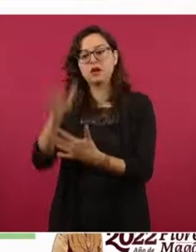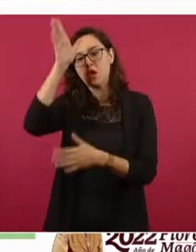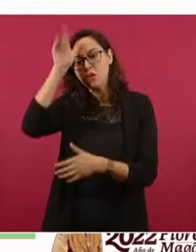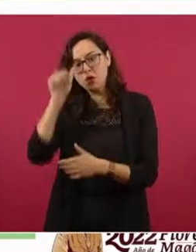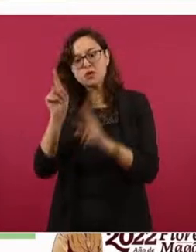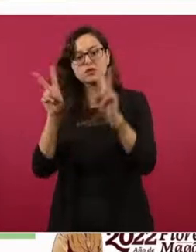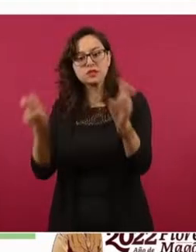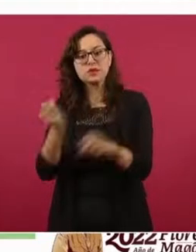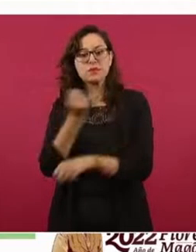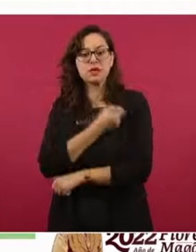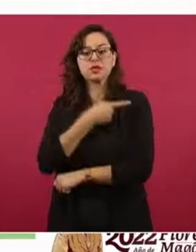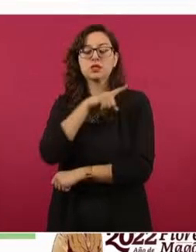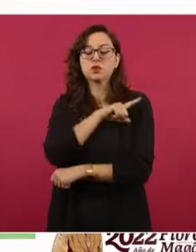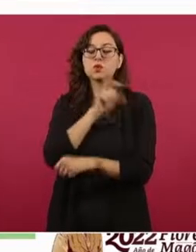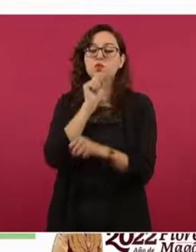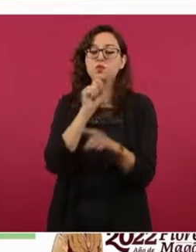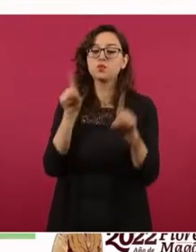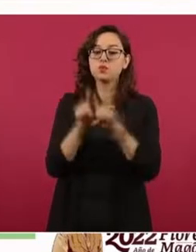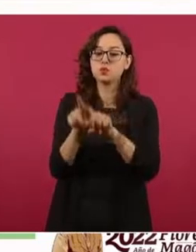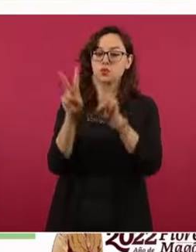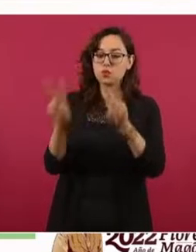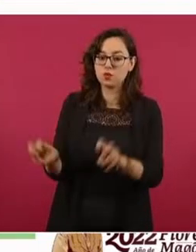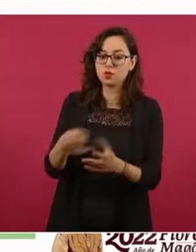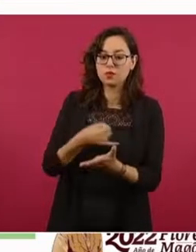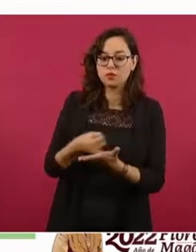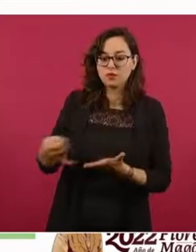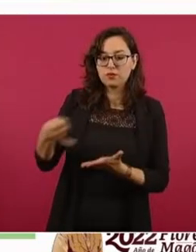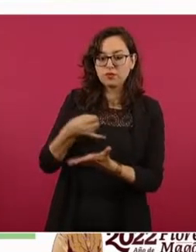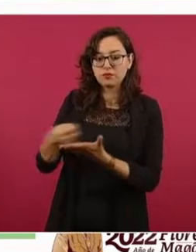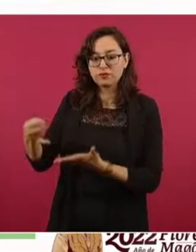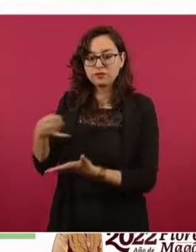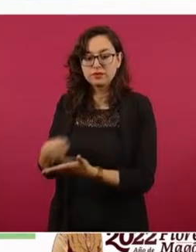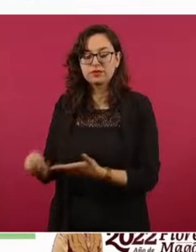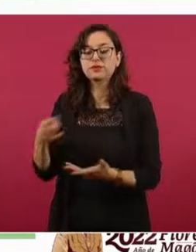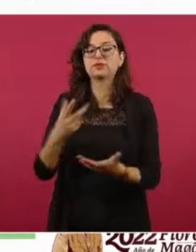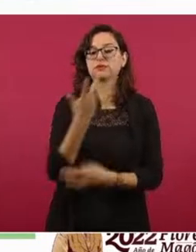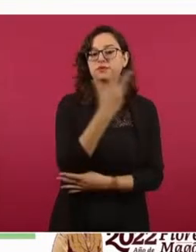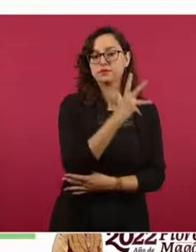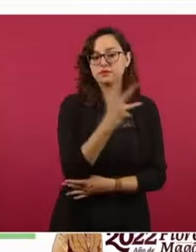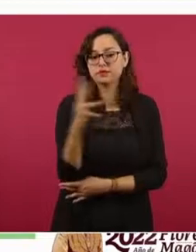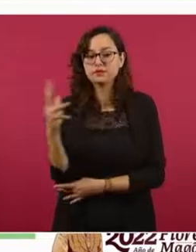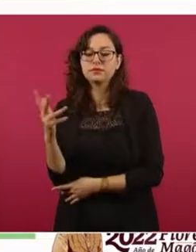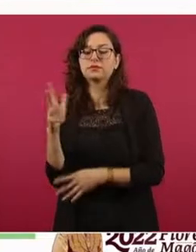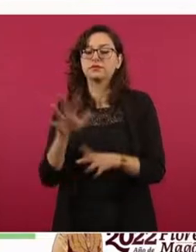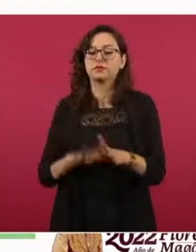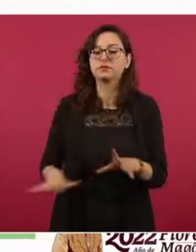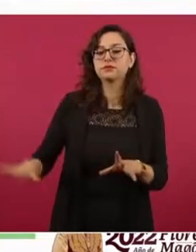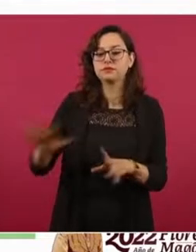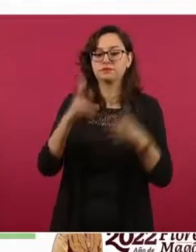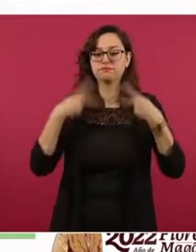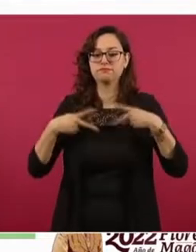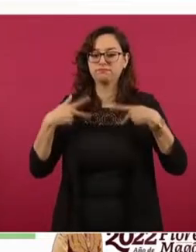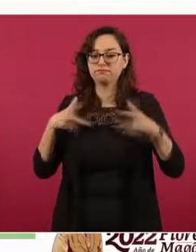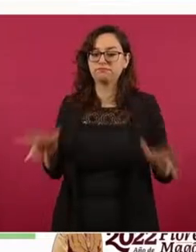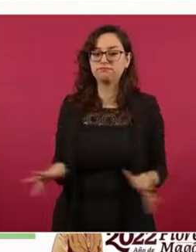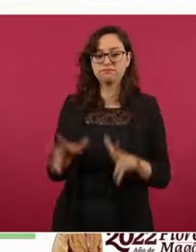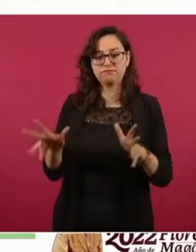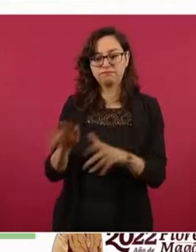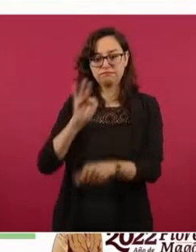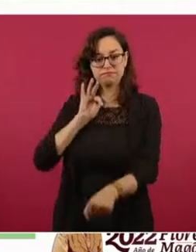llevar el programa Sembrando Vida, el proyecto de reforestación y regeneración social más grande del mundo.